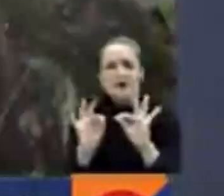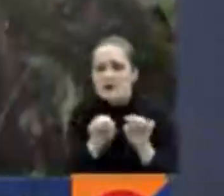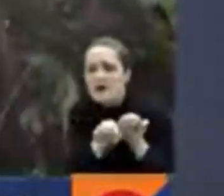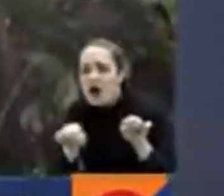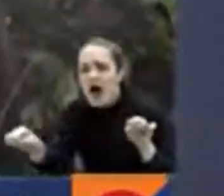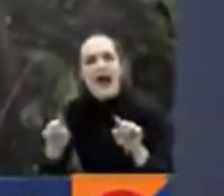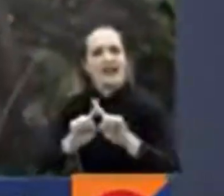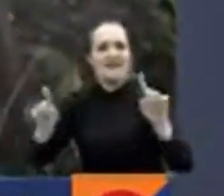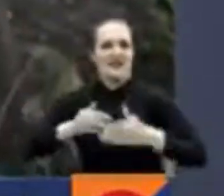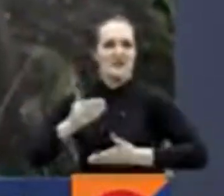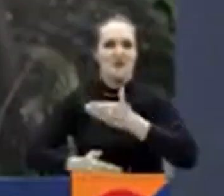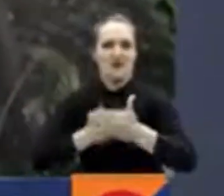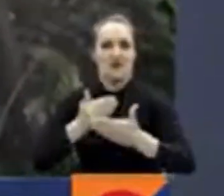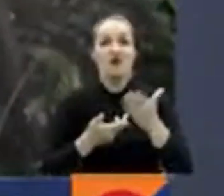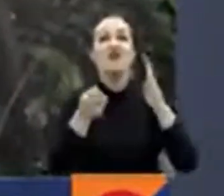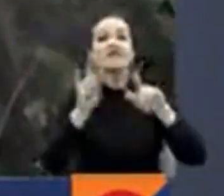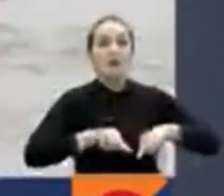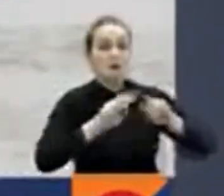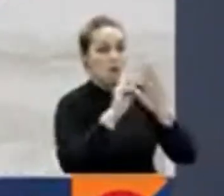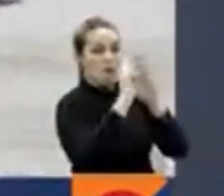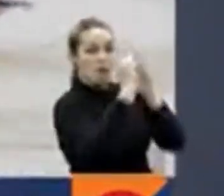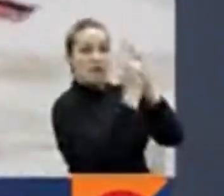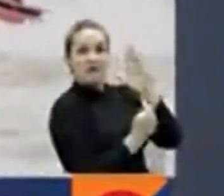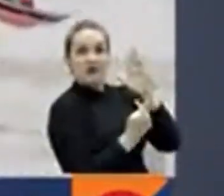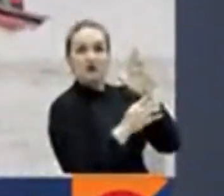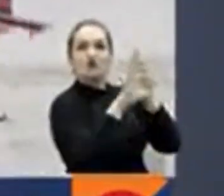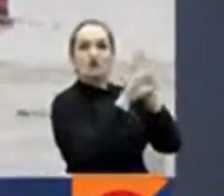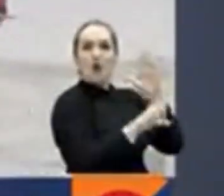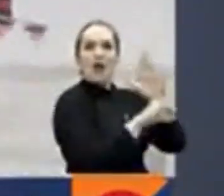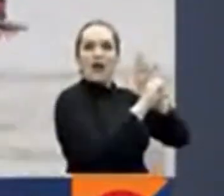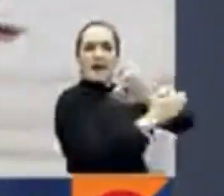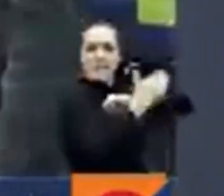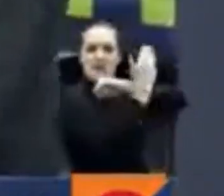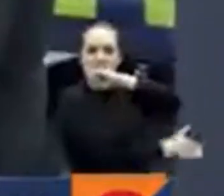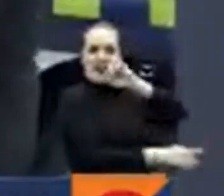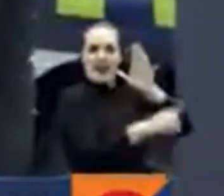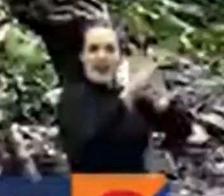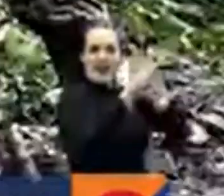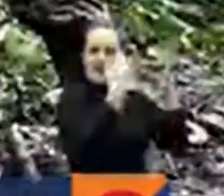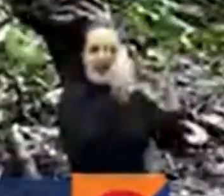plantea diferentes modificaciones a la legislación penal y carcelaria.